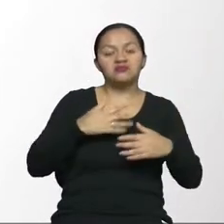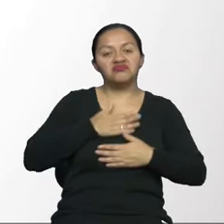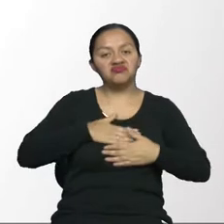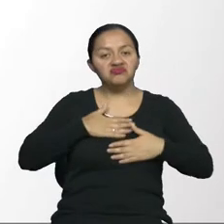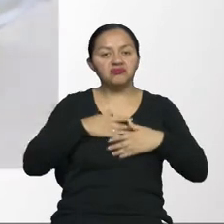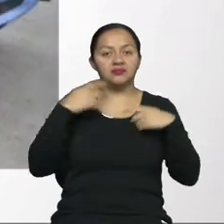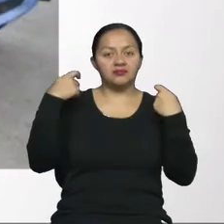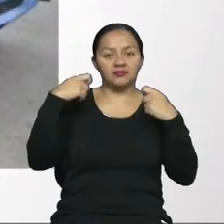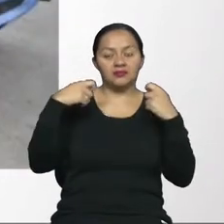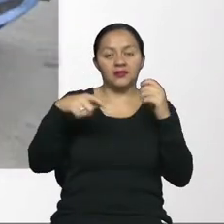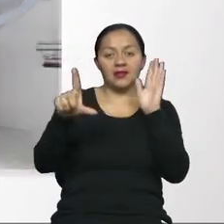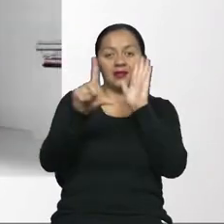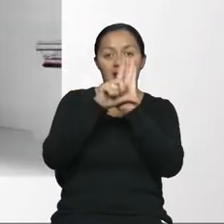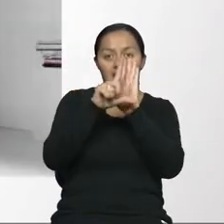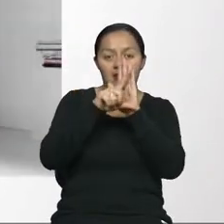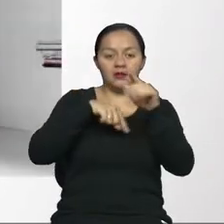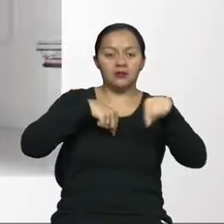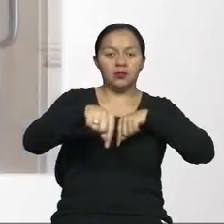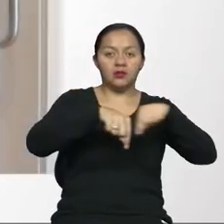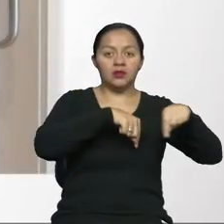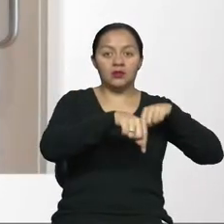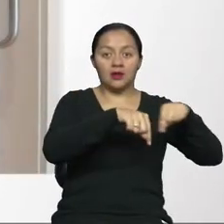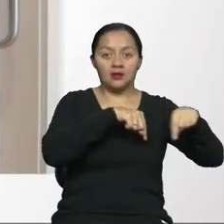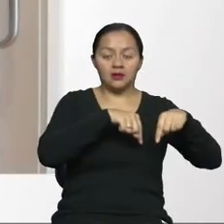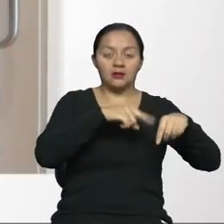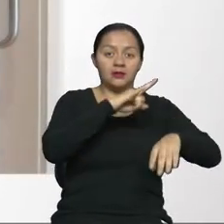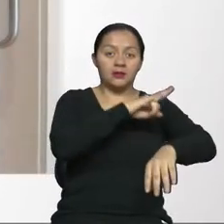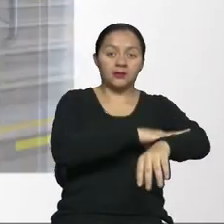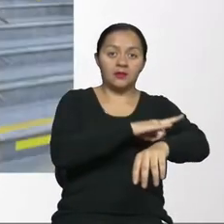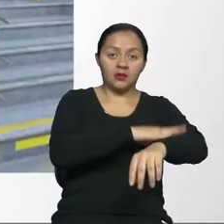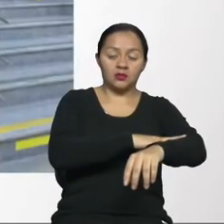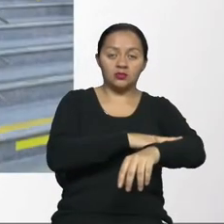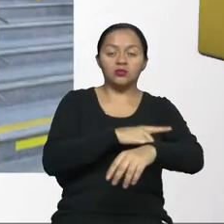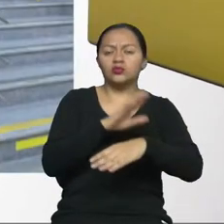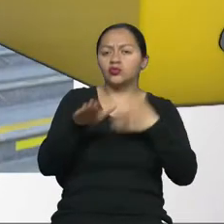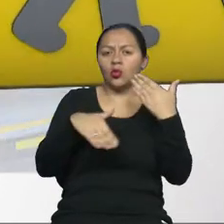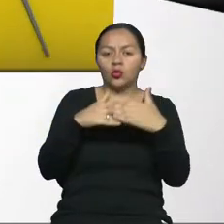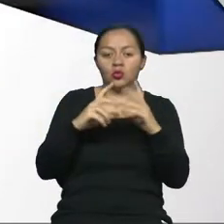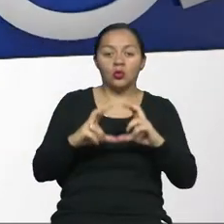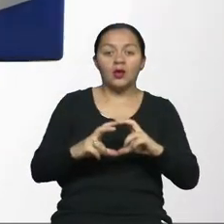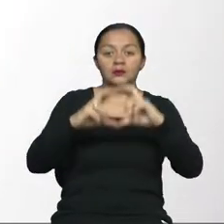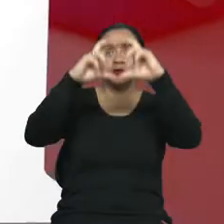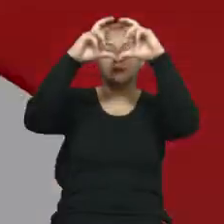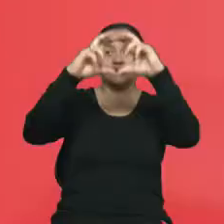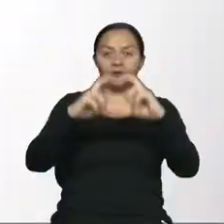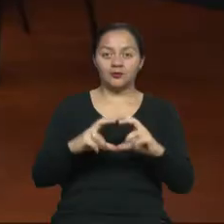referentes a movilidad urbana, cuartos de baño, baterías sanitarias y ascensores.